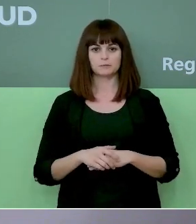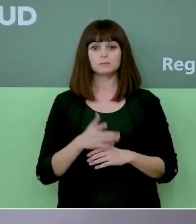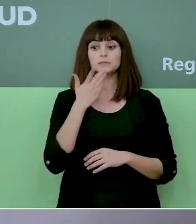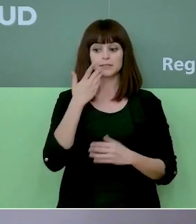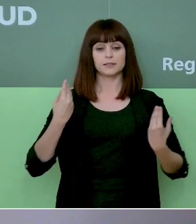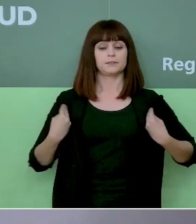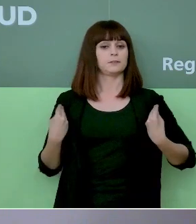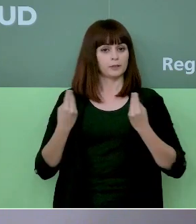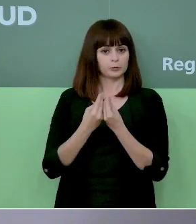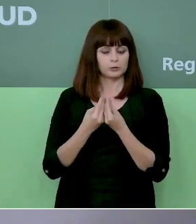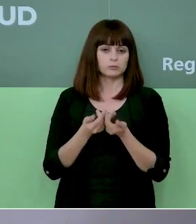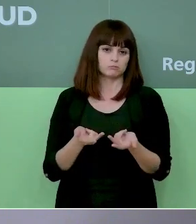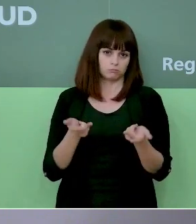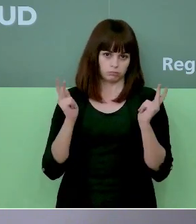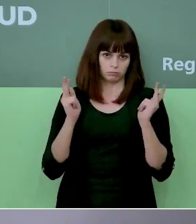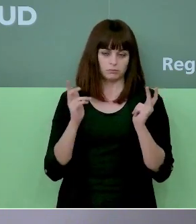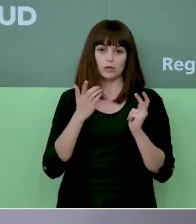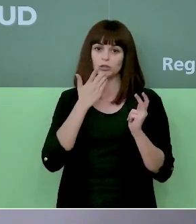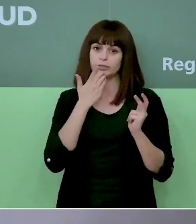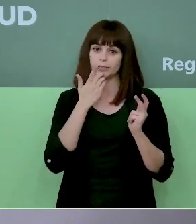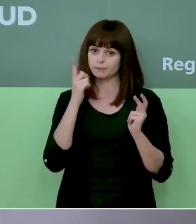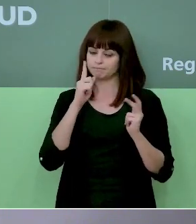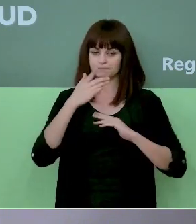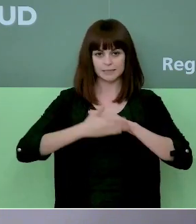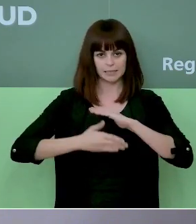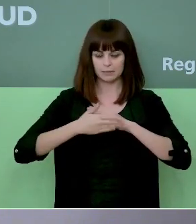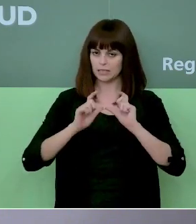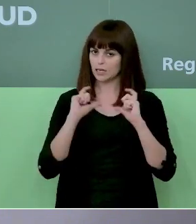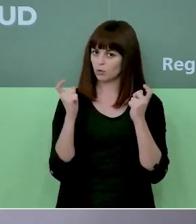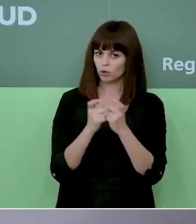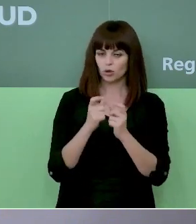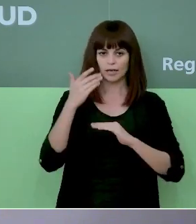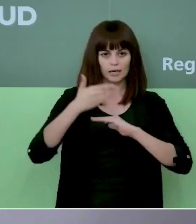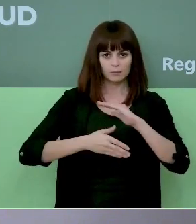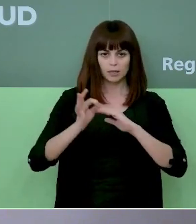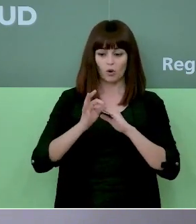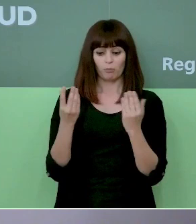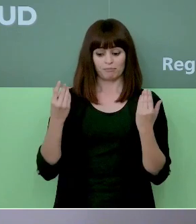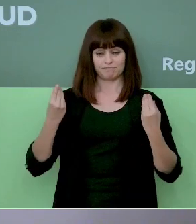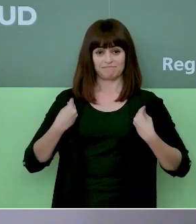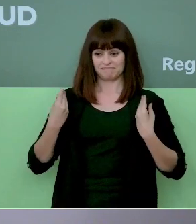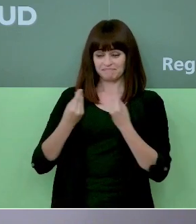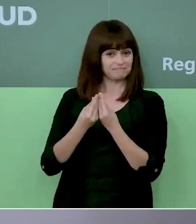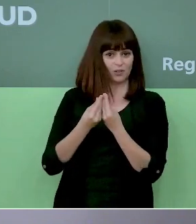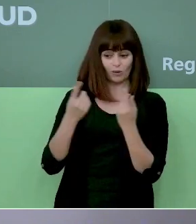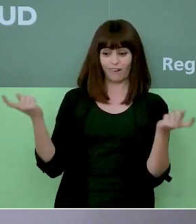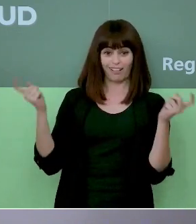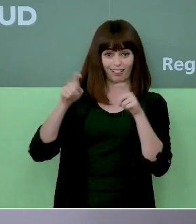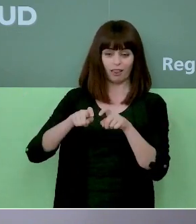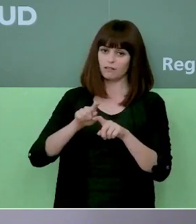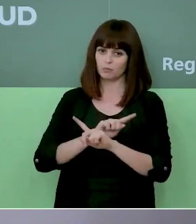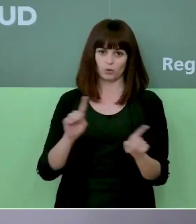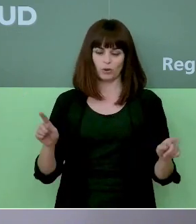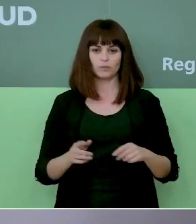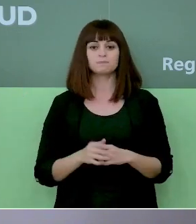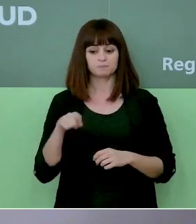sean convivientes, reforzando así la medida de restringir las reuniones o encuentros a convivientes. También con el objeto de reducir al